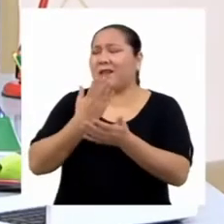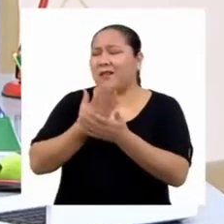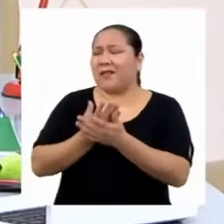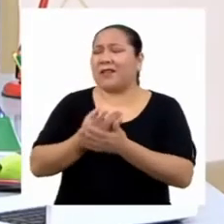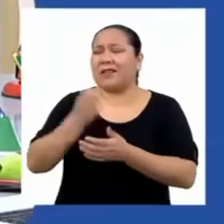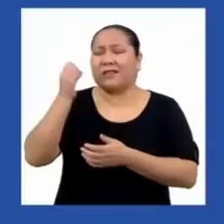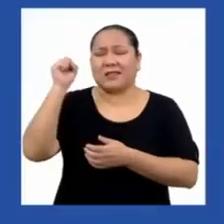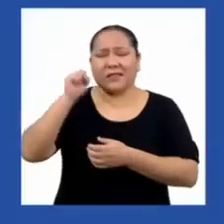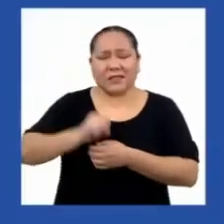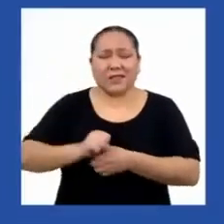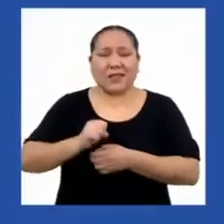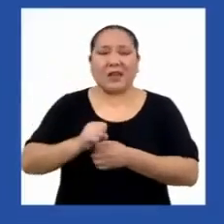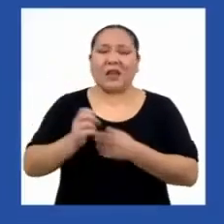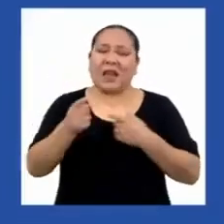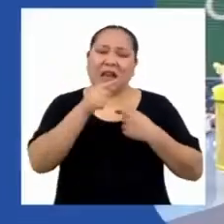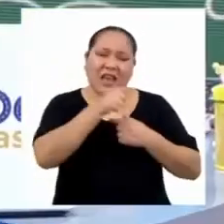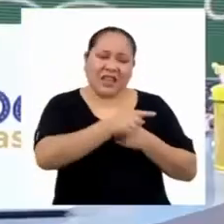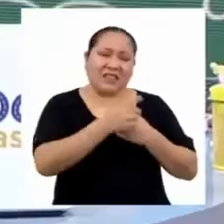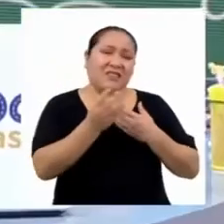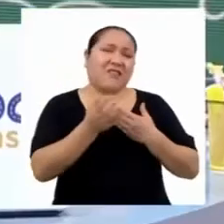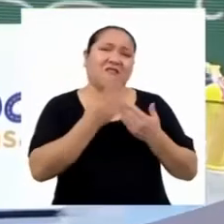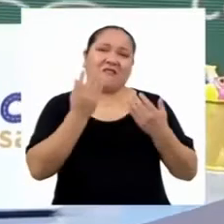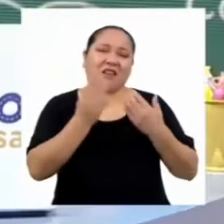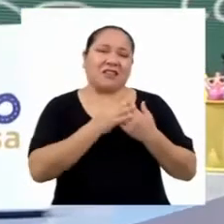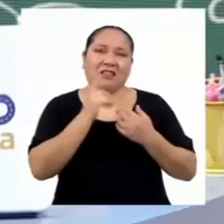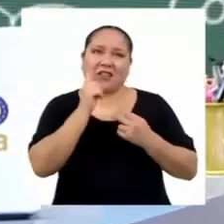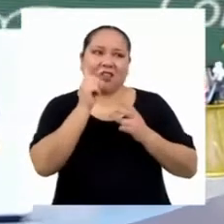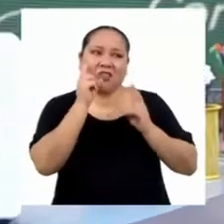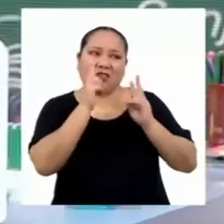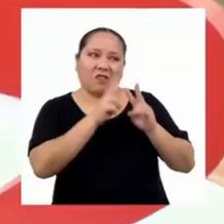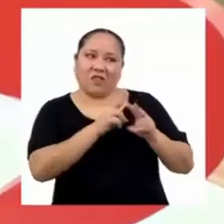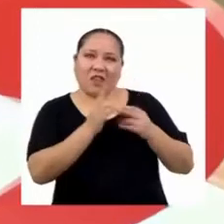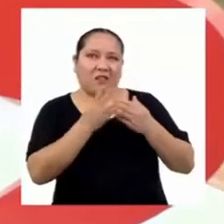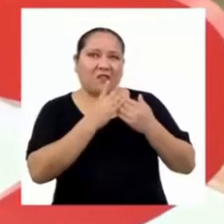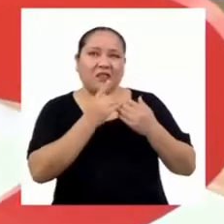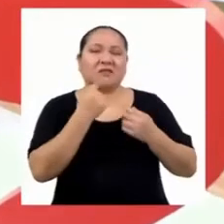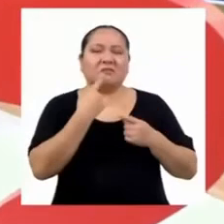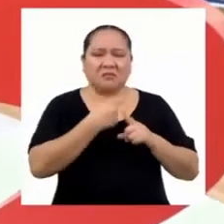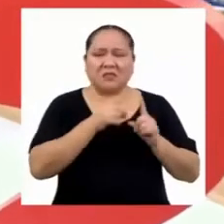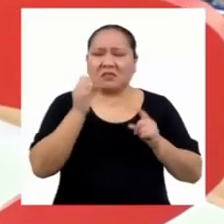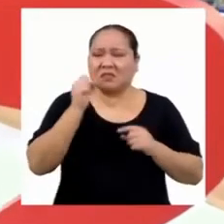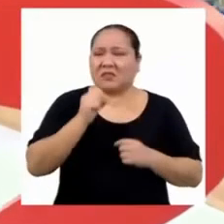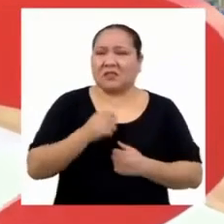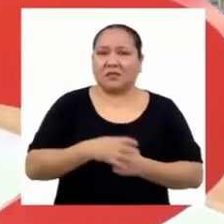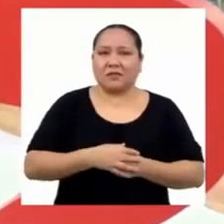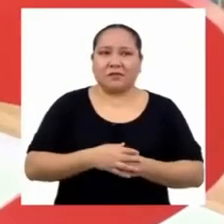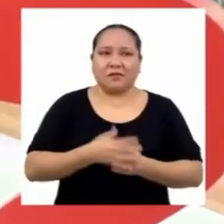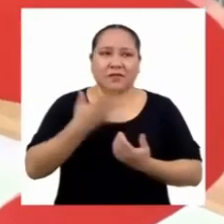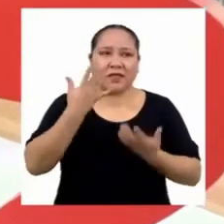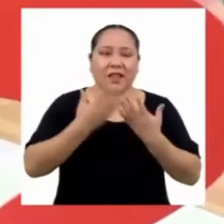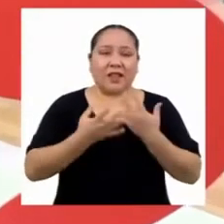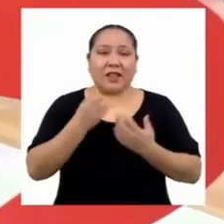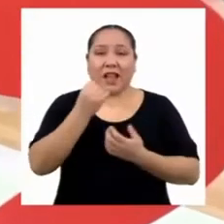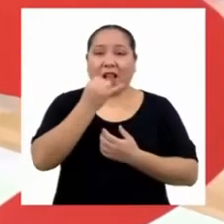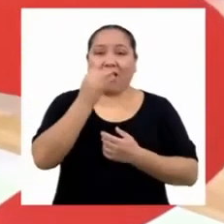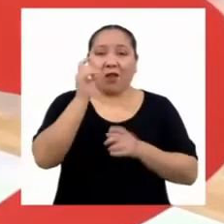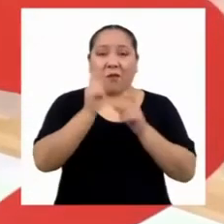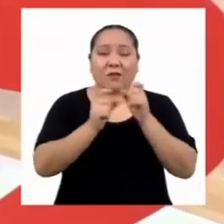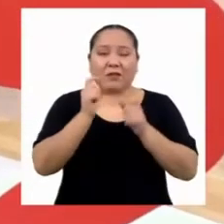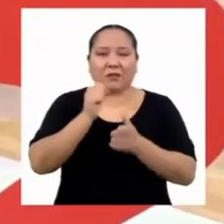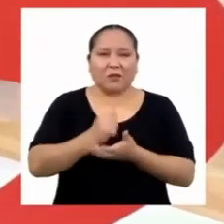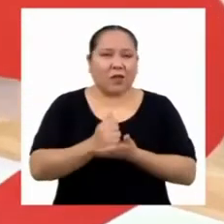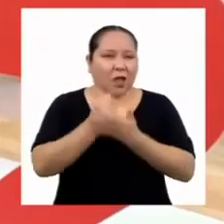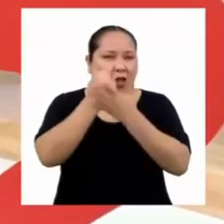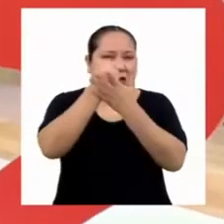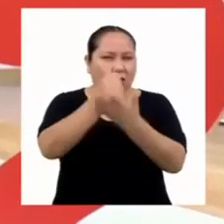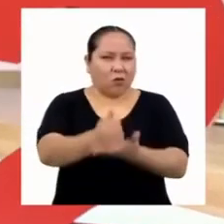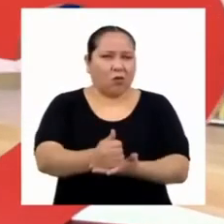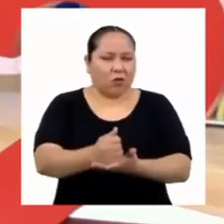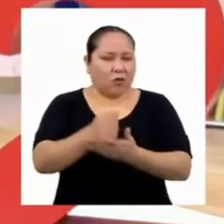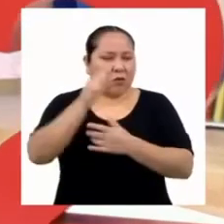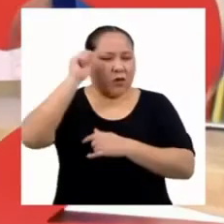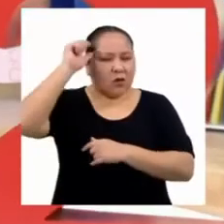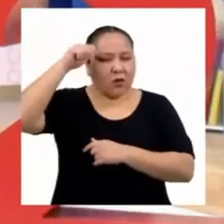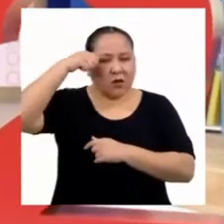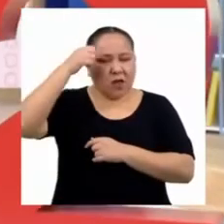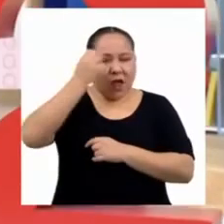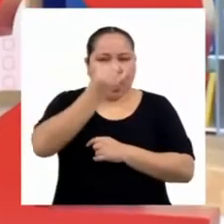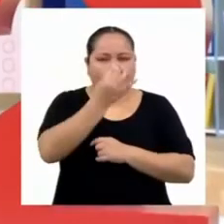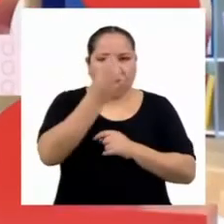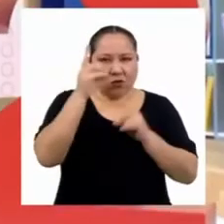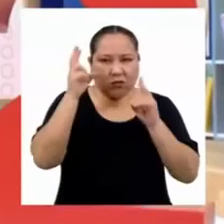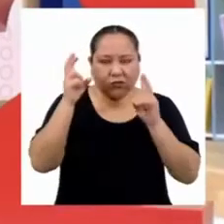más fácil de lo que parece. Y hay quienes puedan necesitar una mano para repasar algunas cosas.